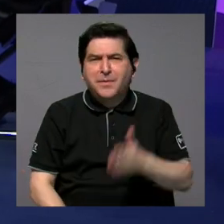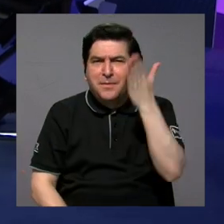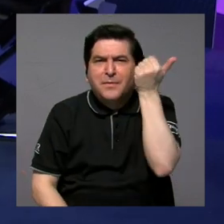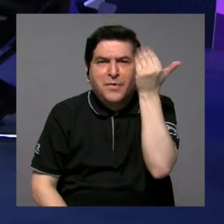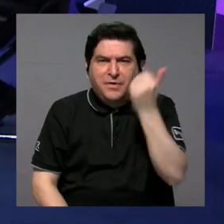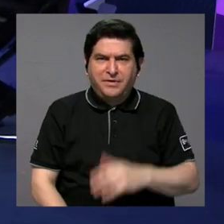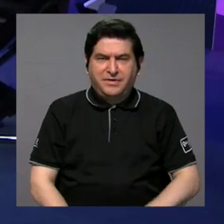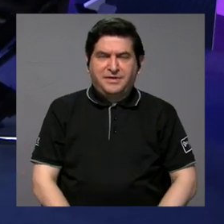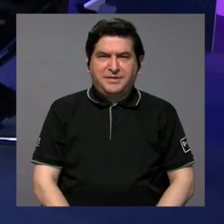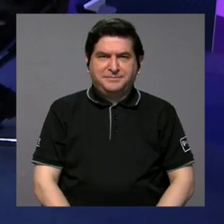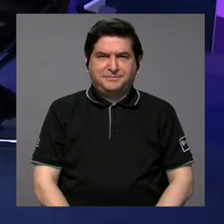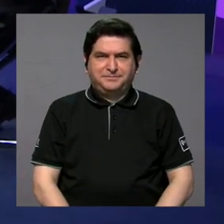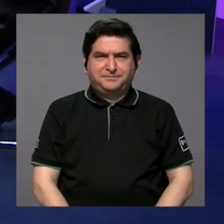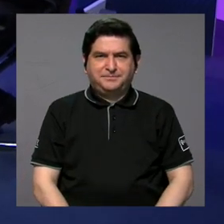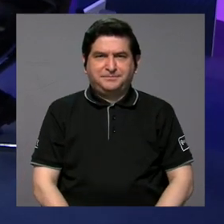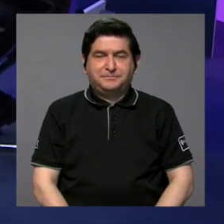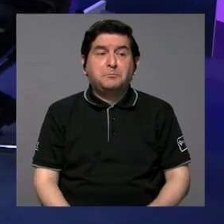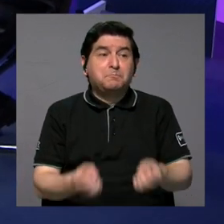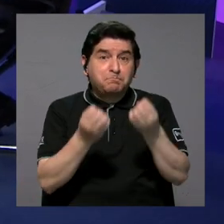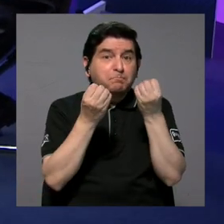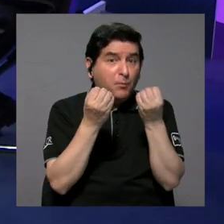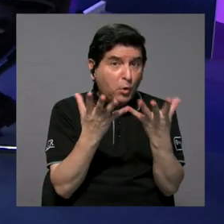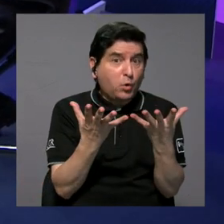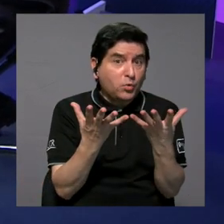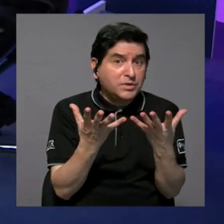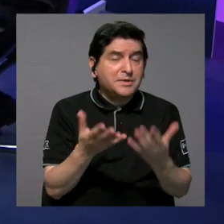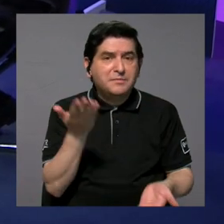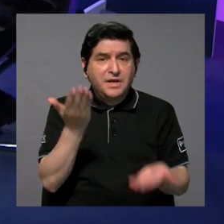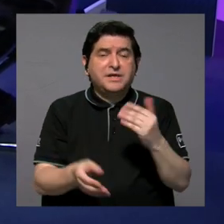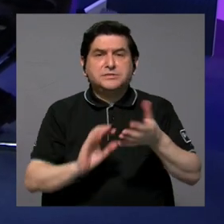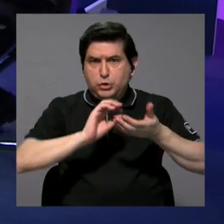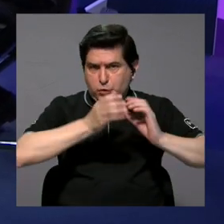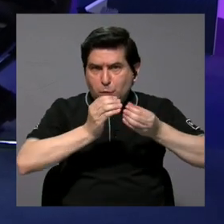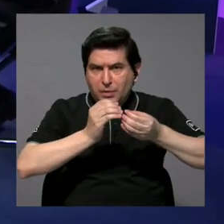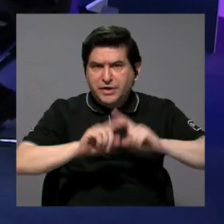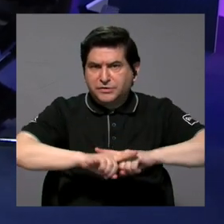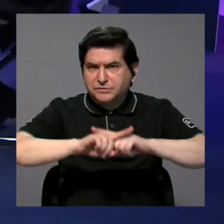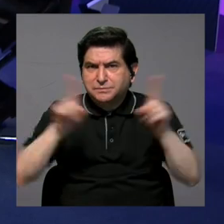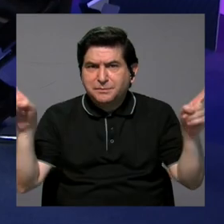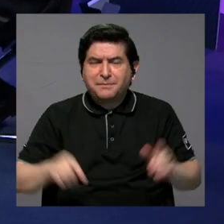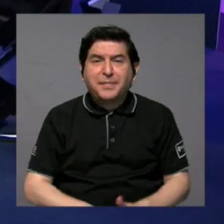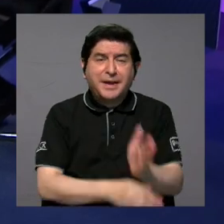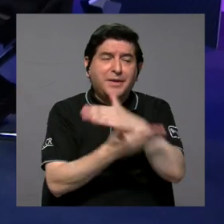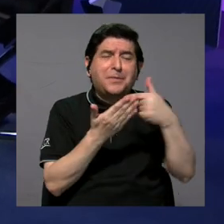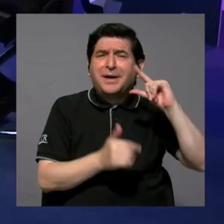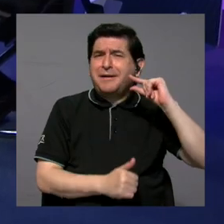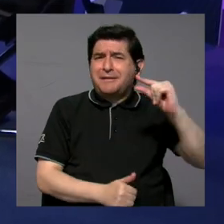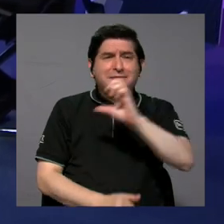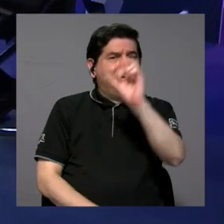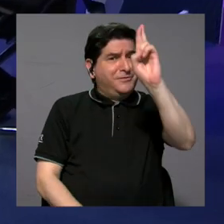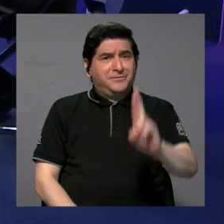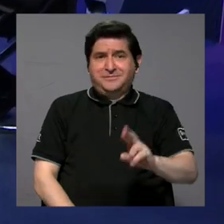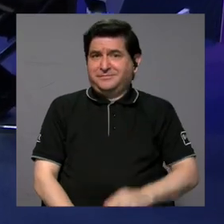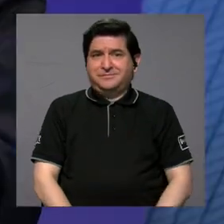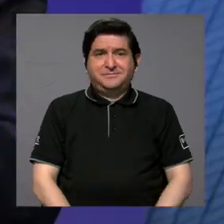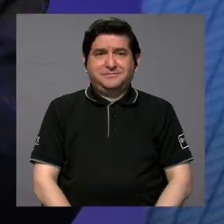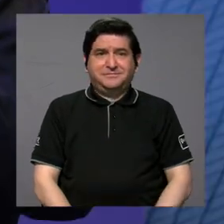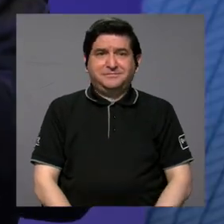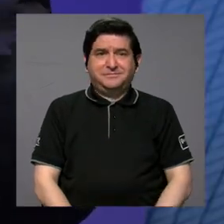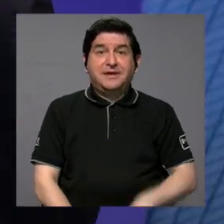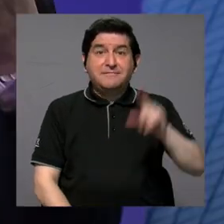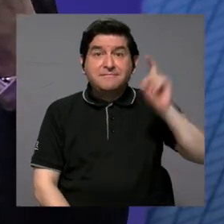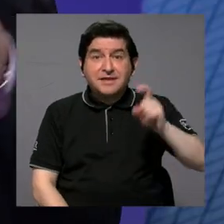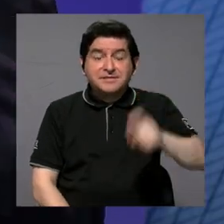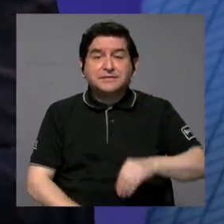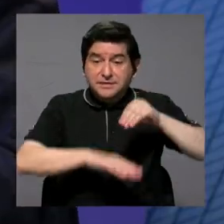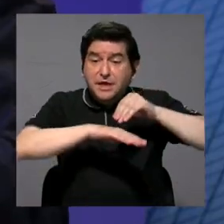obviamente, aunque digamos son muchos, ¿verdad?, suenan muchos números, en realidad es una parte pequeña de Costa Rica, ¿no? Y